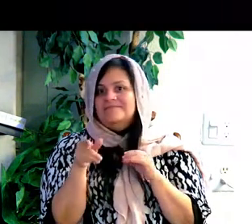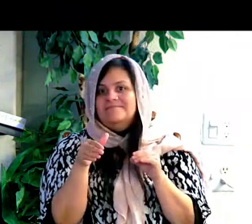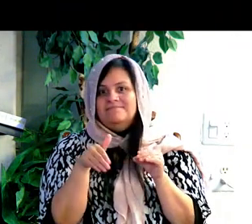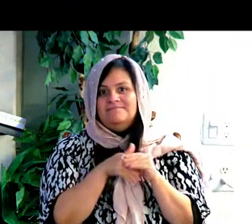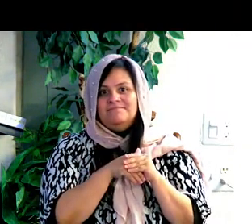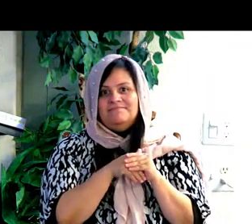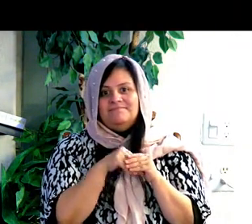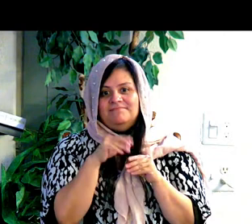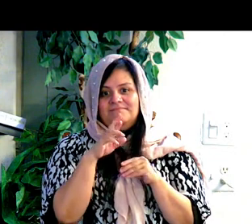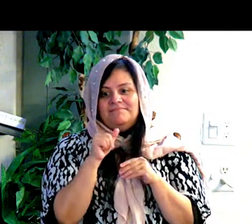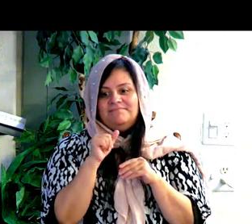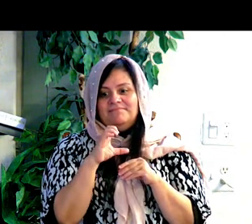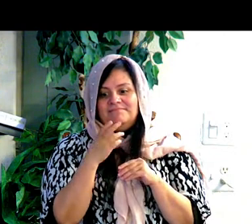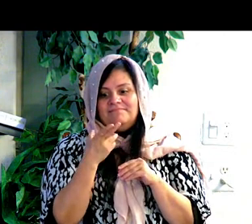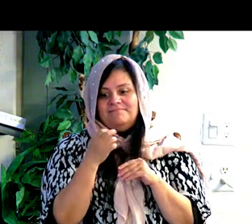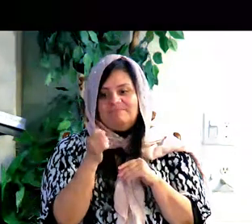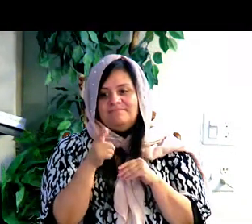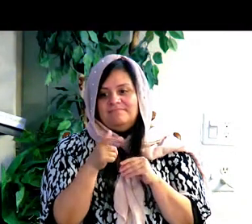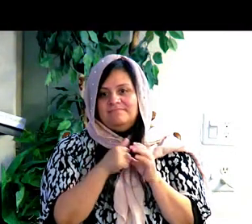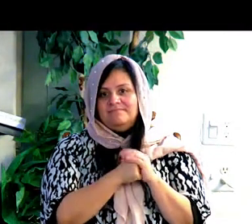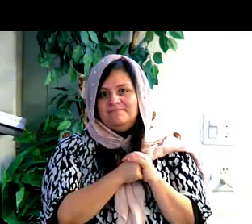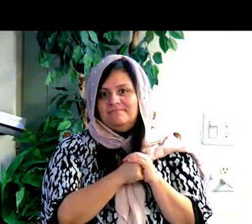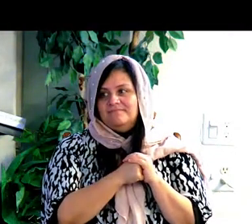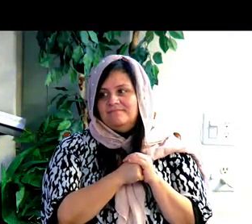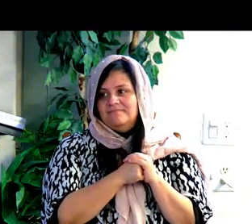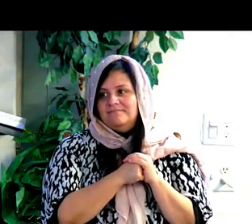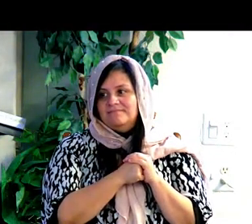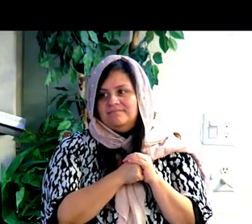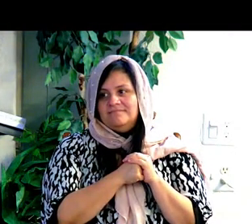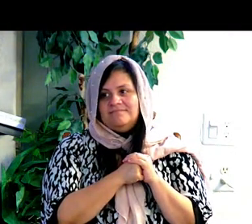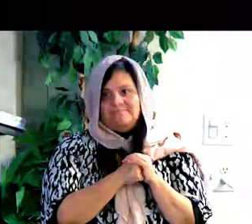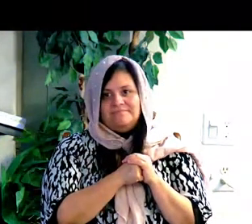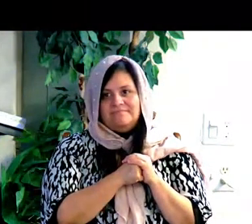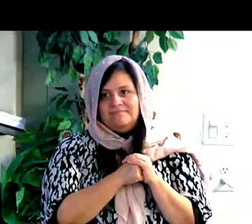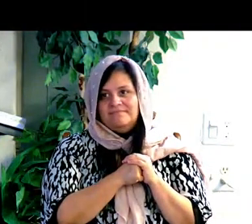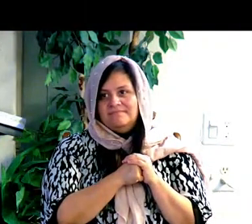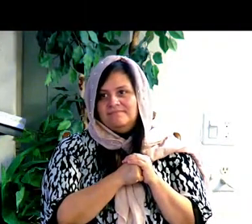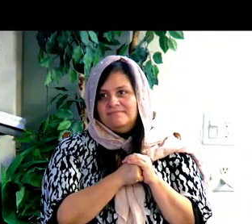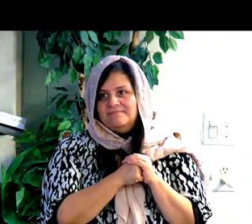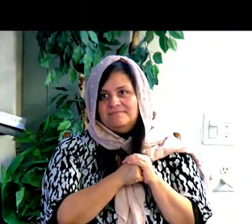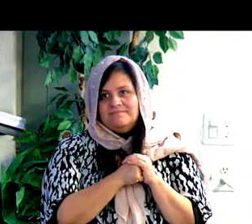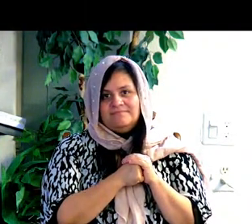y él, en su mente, él se estaba casando con Raquel, pero en la mañana,